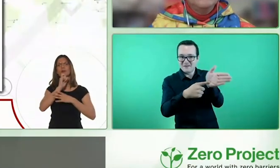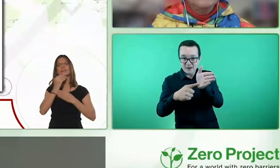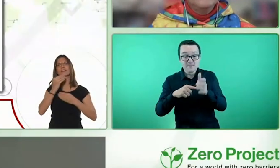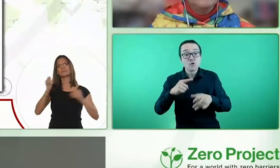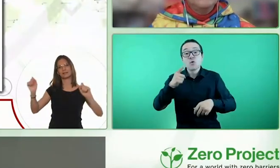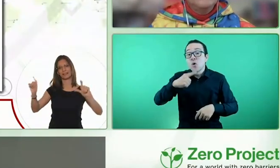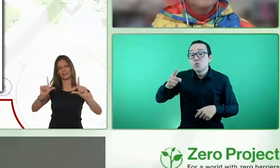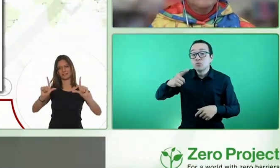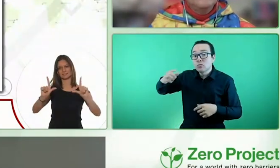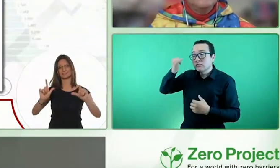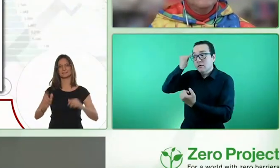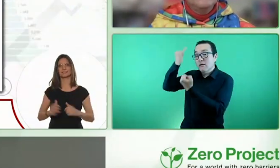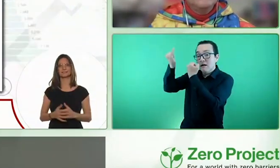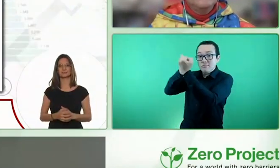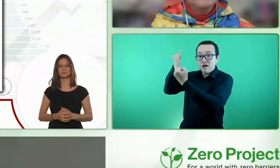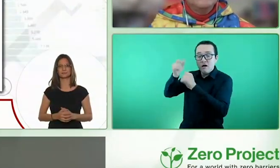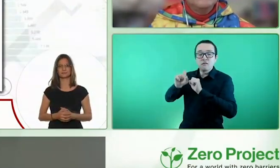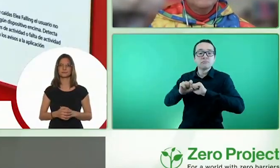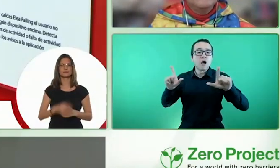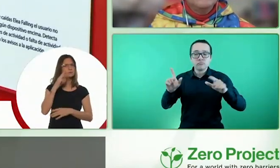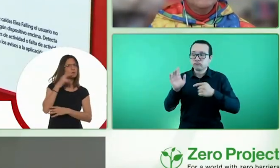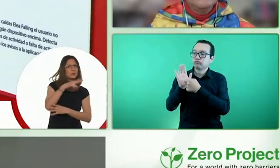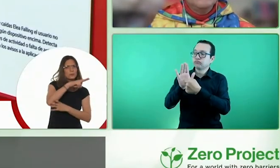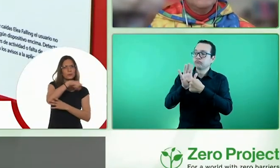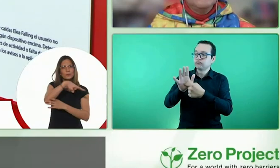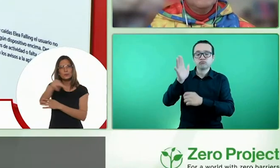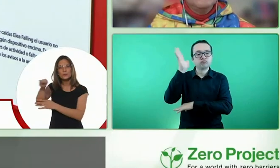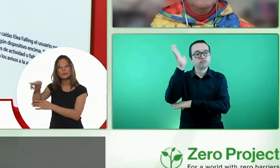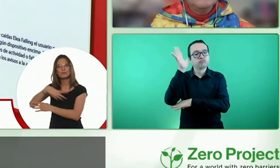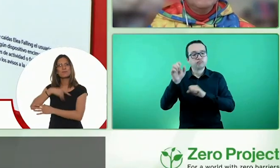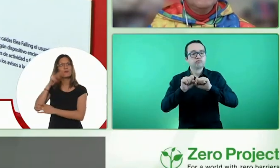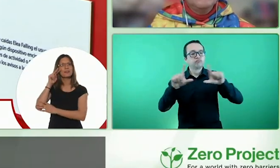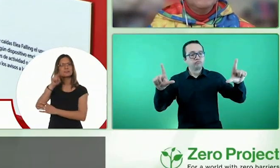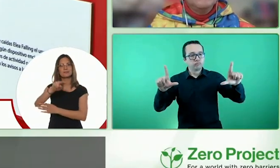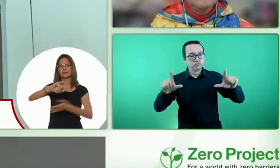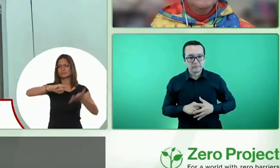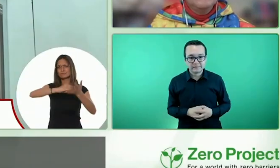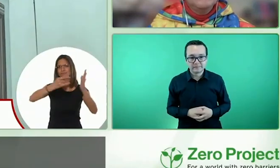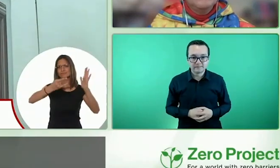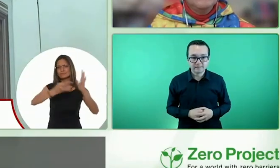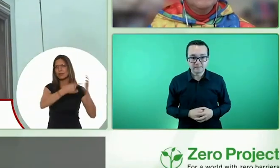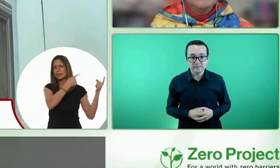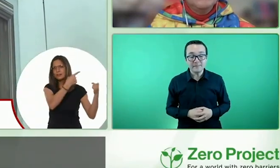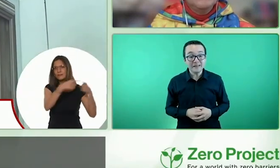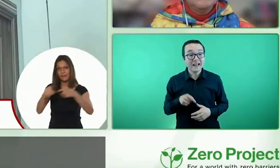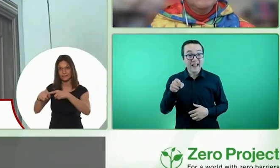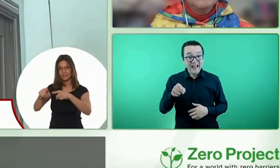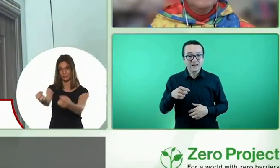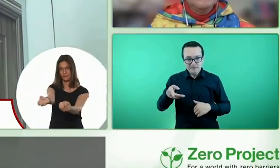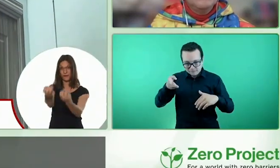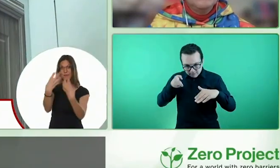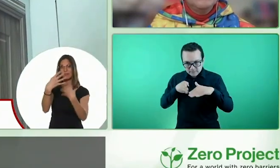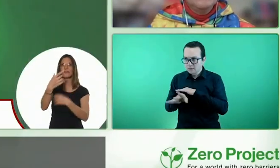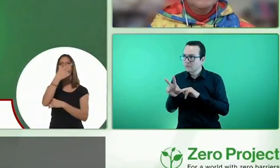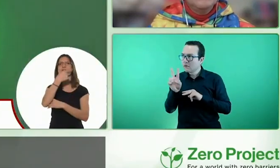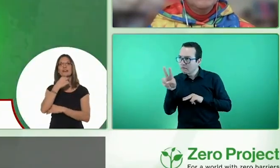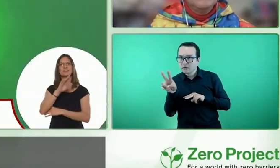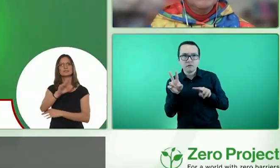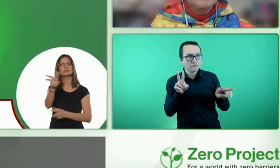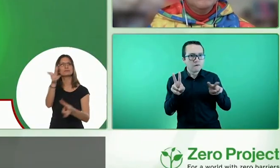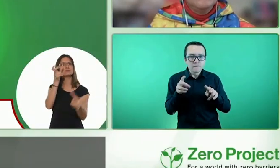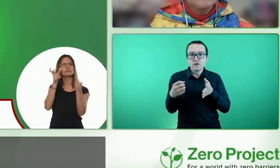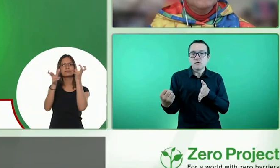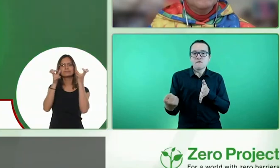se presentan a través de pantallas. A lo largo del recorrido encontrarás diferentes sistemas de intercambio de información que